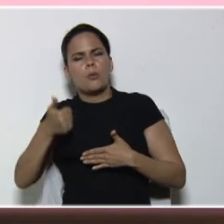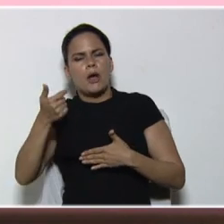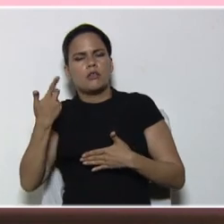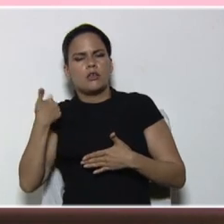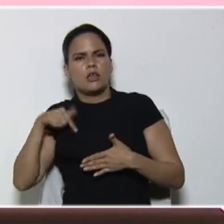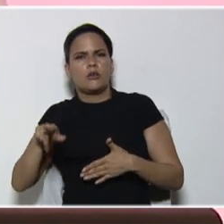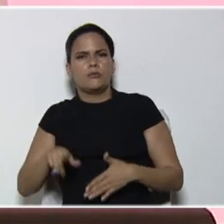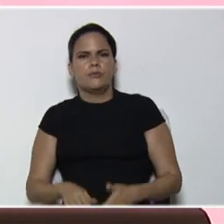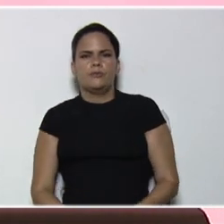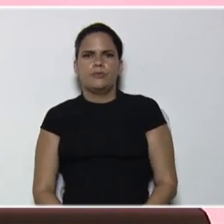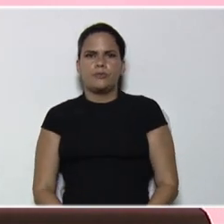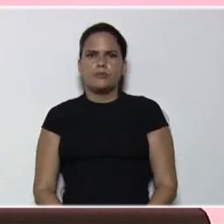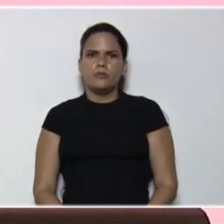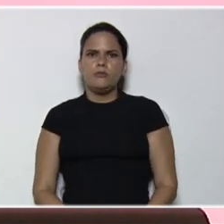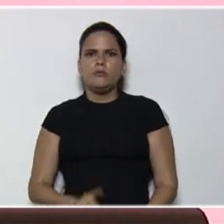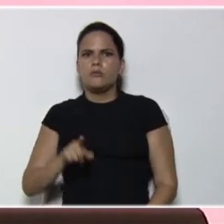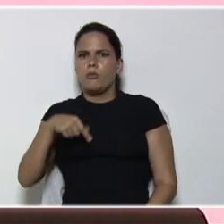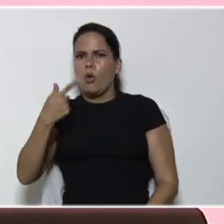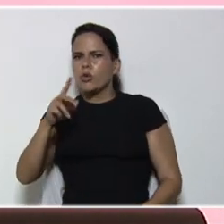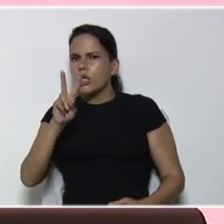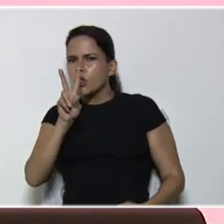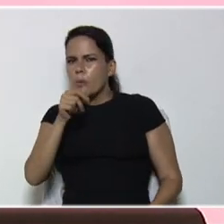vamos a levantar, otra 2 fichas,